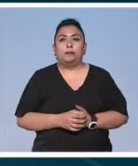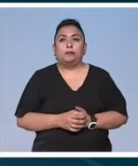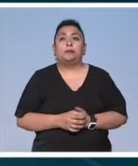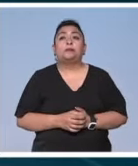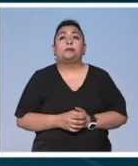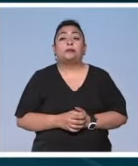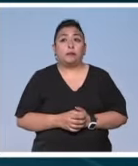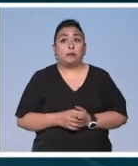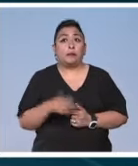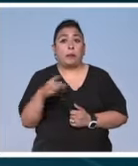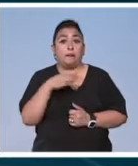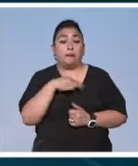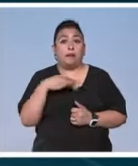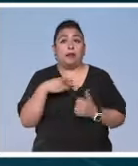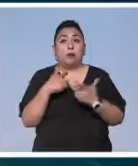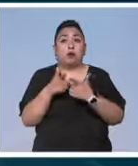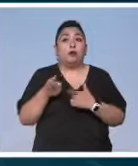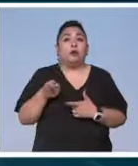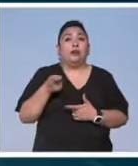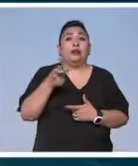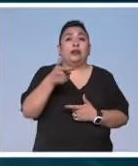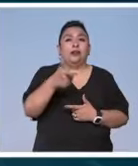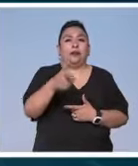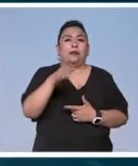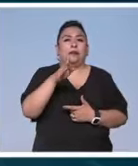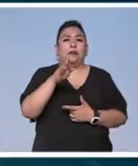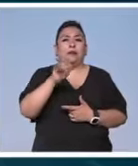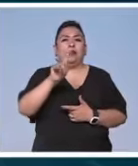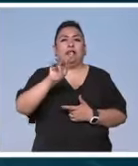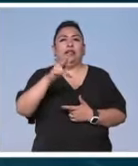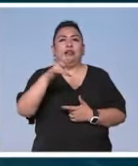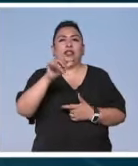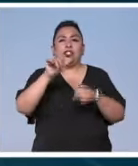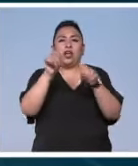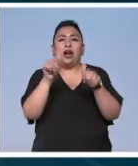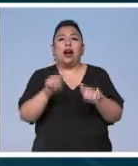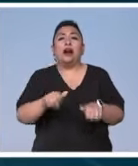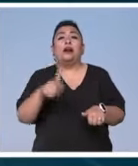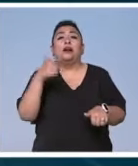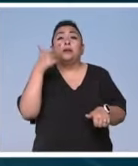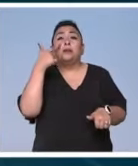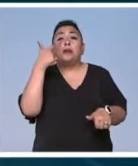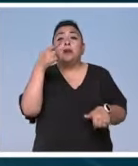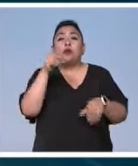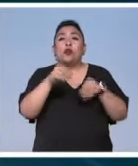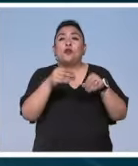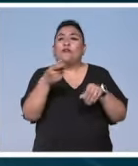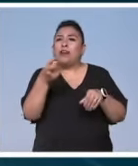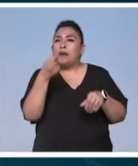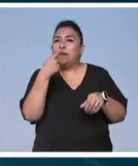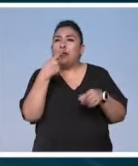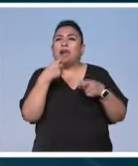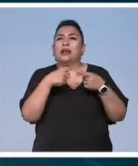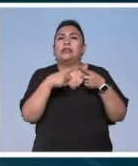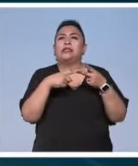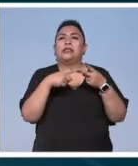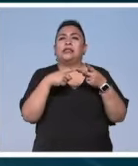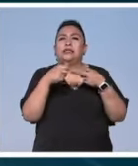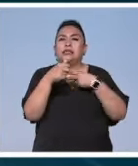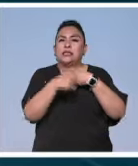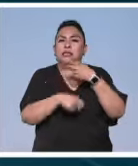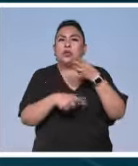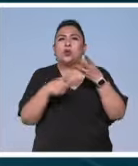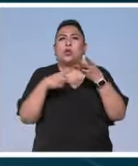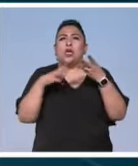Hirst, miembro del grupo denominado The Young British Artists, reúne en sus piezas la farmacéutica, la cirugía, la anatomía,